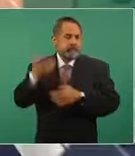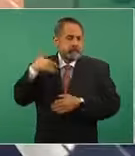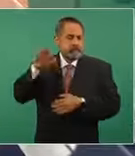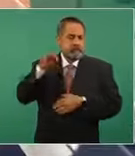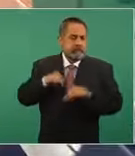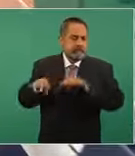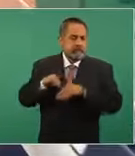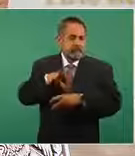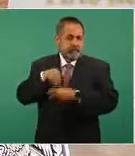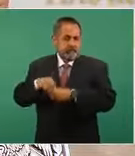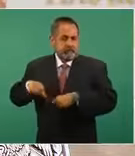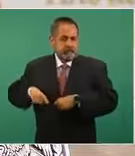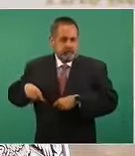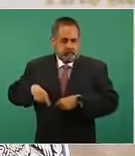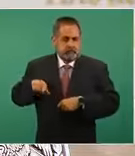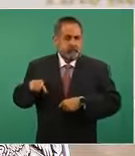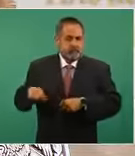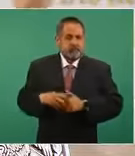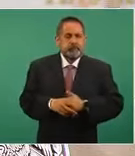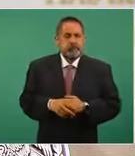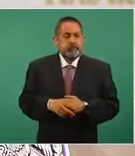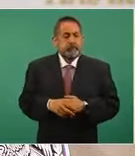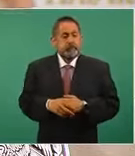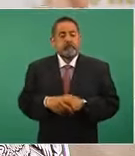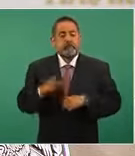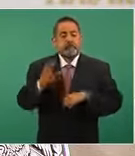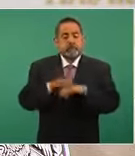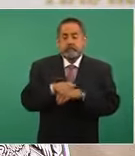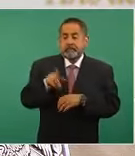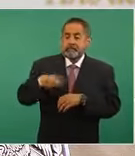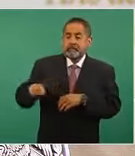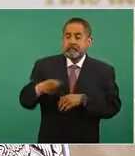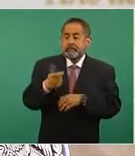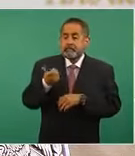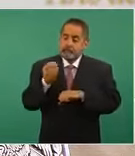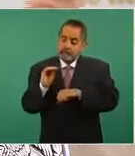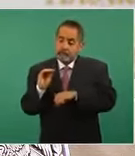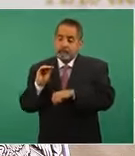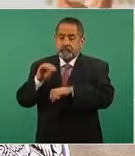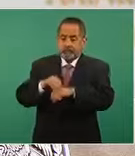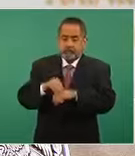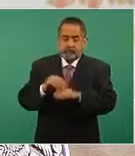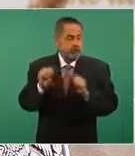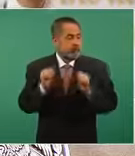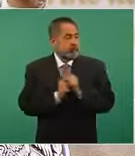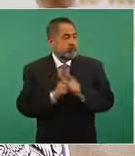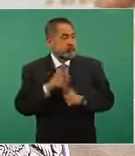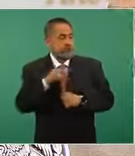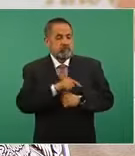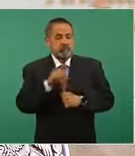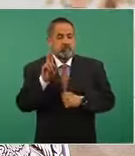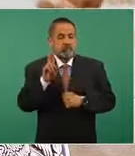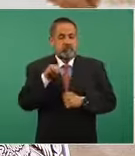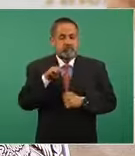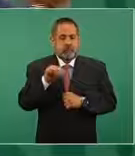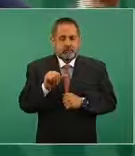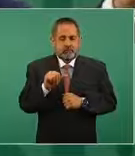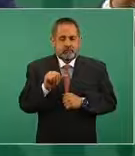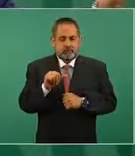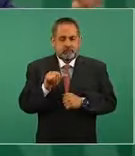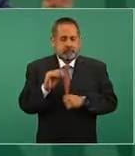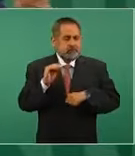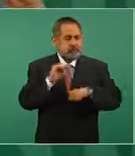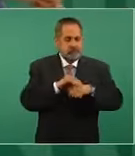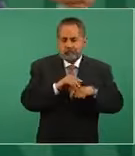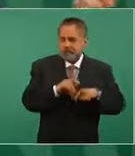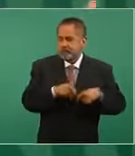se da en función de las UMAS, de las unidades estas que crearon. Aquí hay que